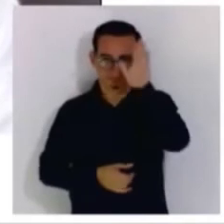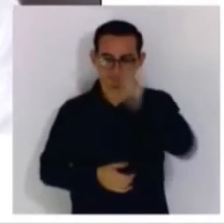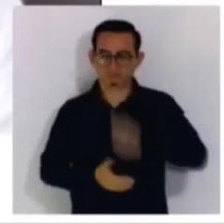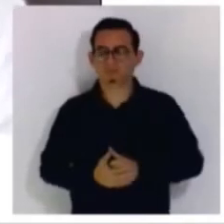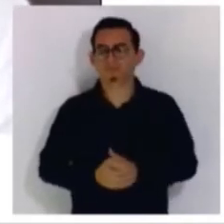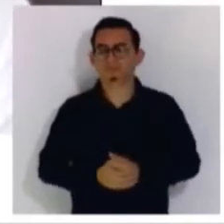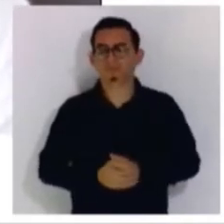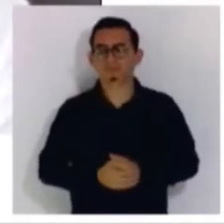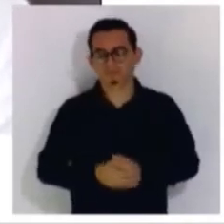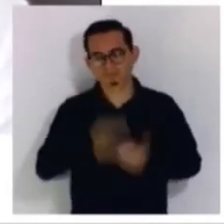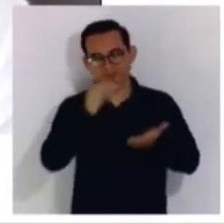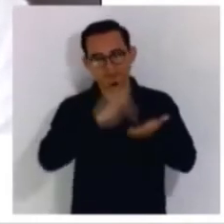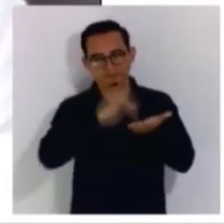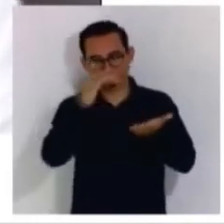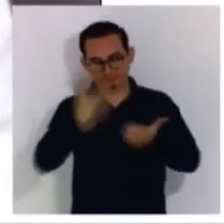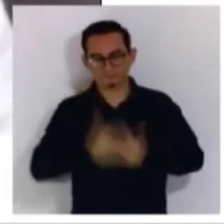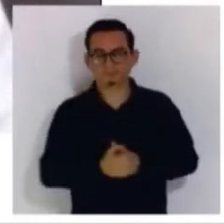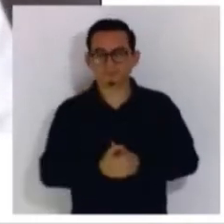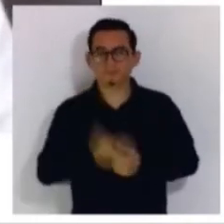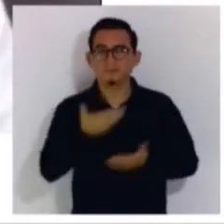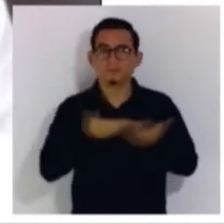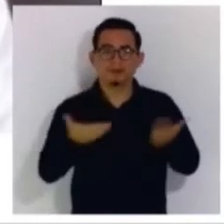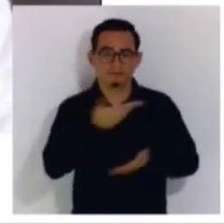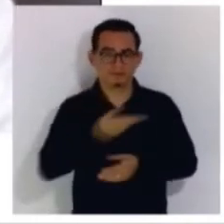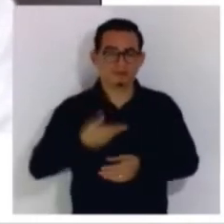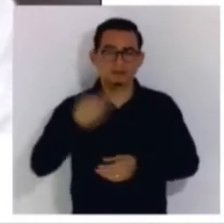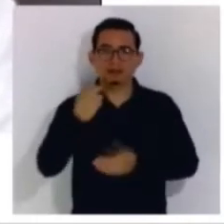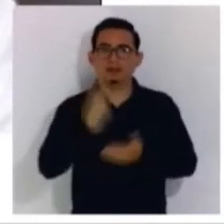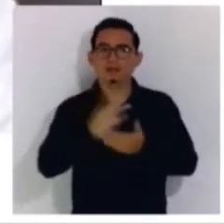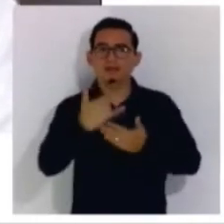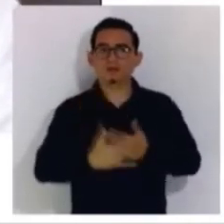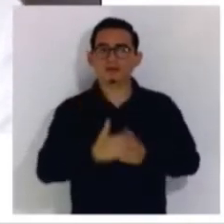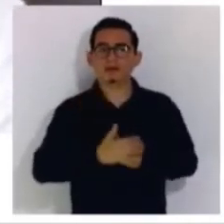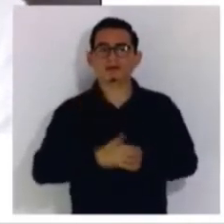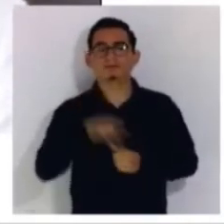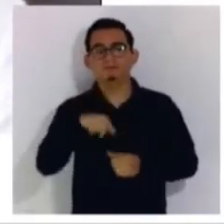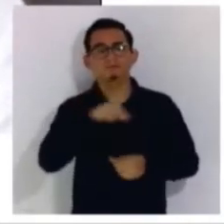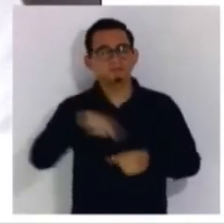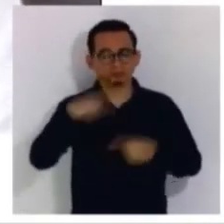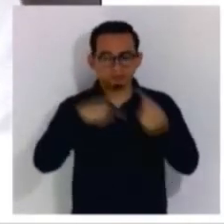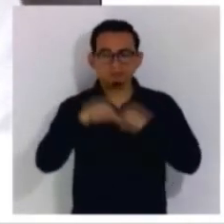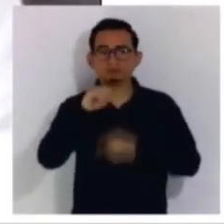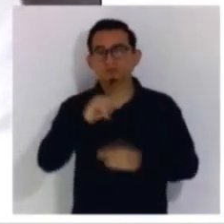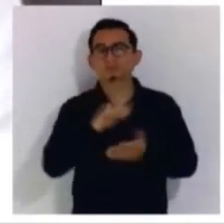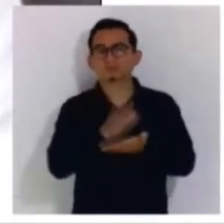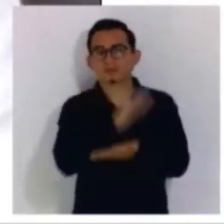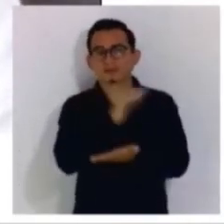consejera presidenta. El proyecto se ha aprobado por unanimidad de votos. Gracias, secretario. Continuemos con el siguiente punto de la sesión.